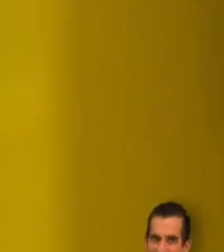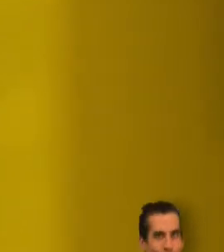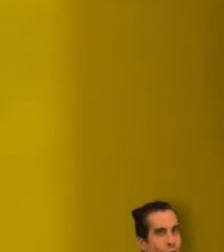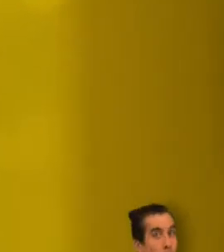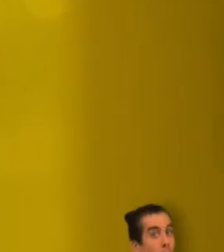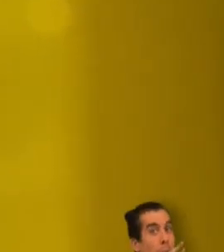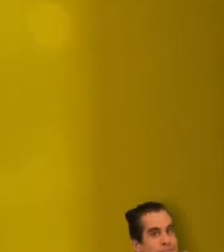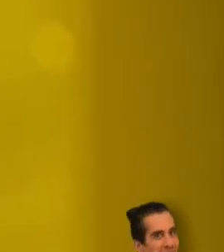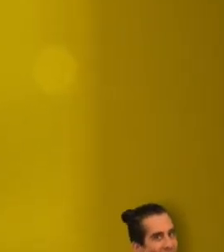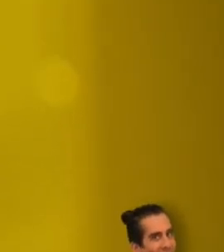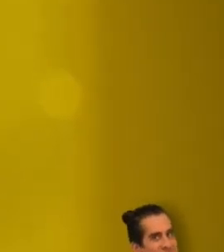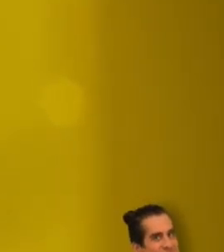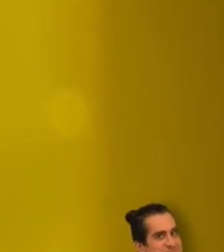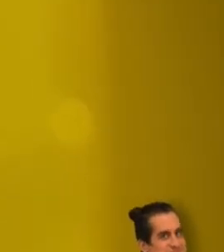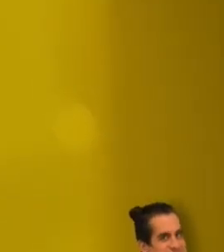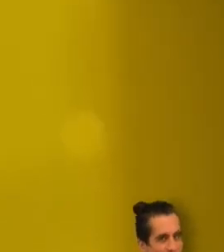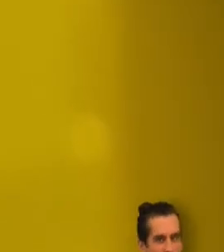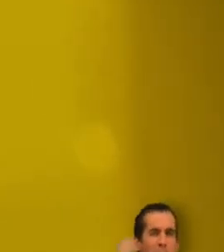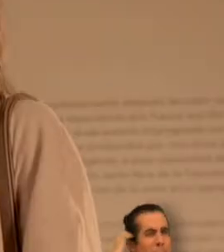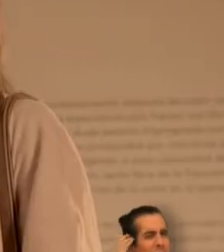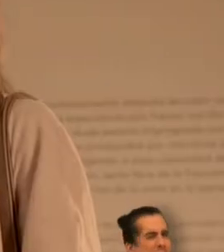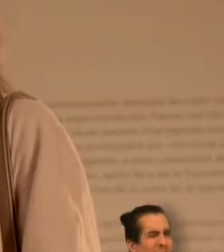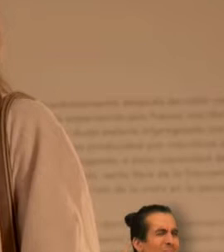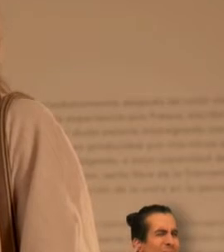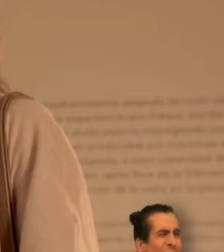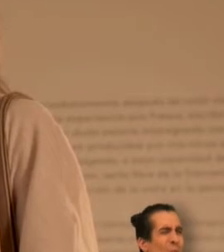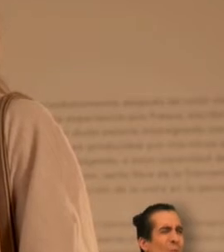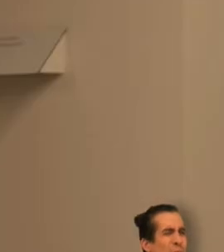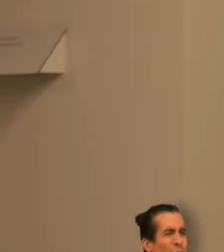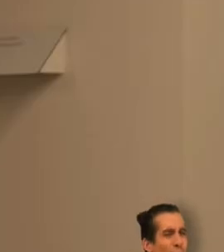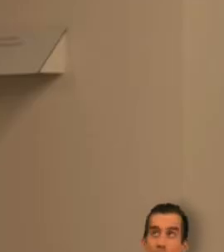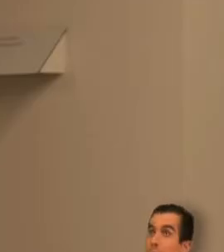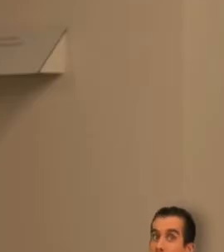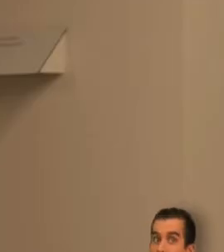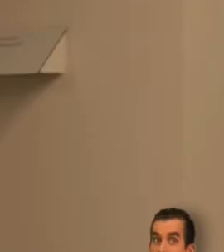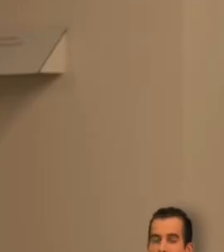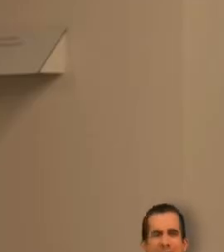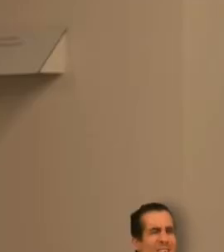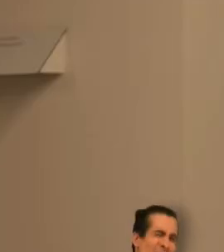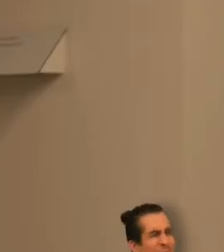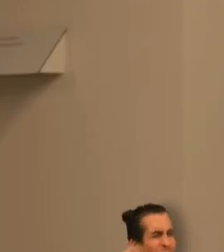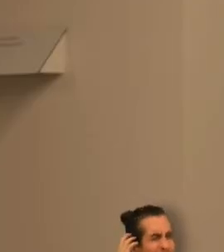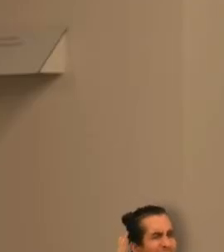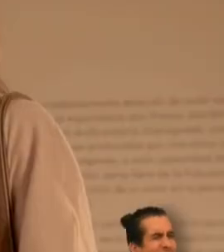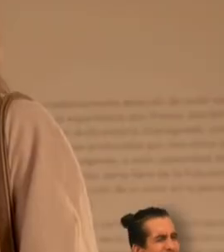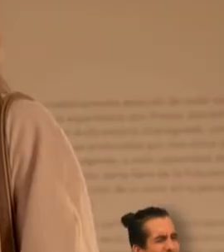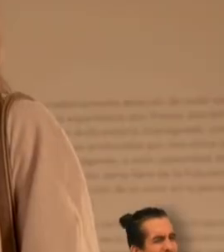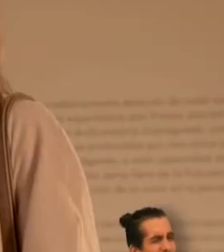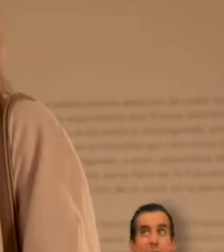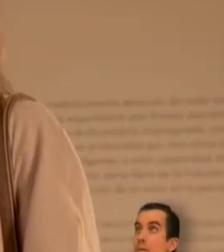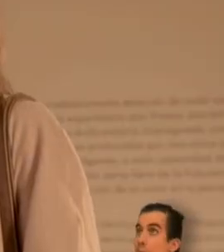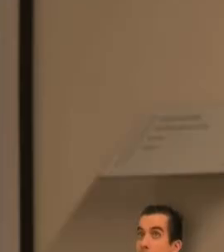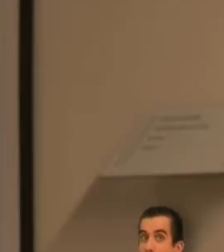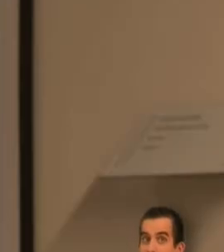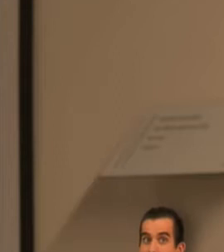solo tienes que interactuar mediante voz con el robot PACA subid volumen está bien PACA bajar